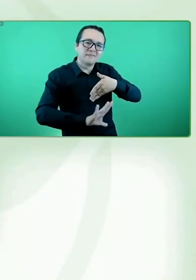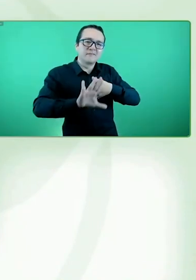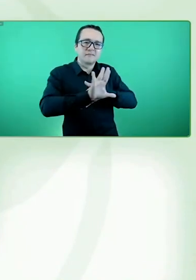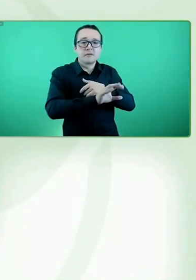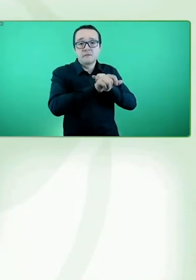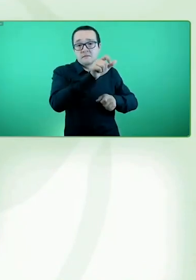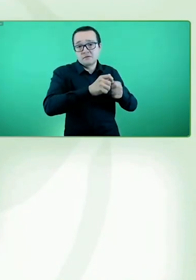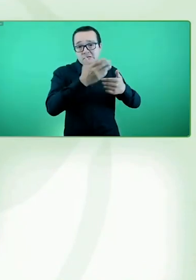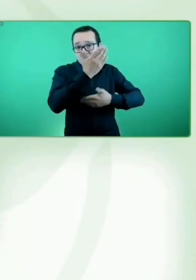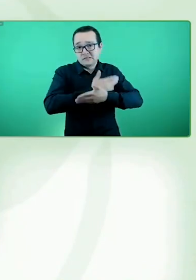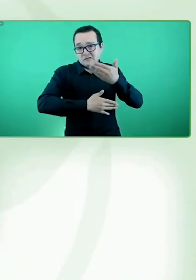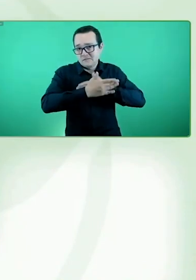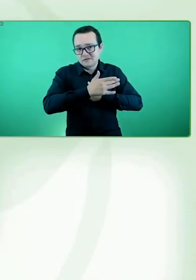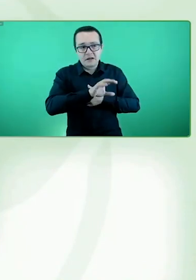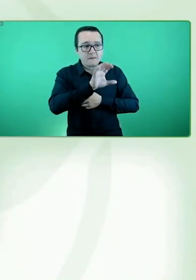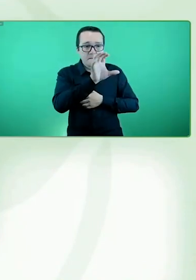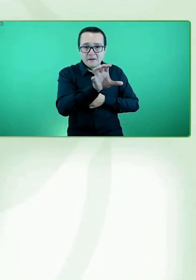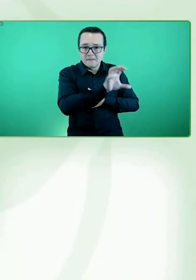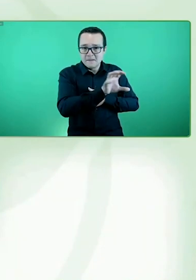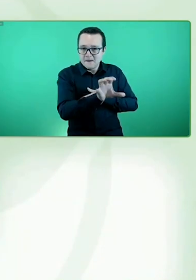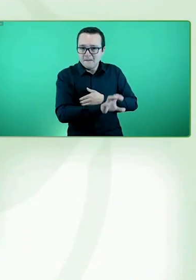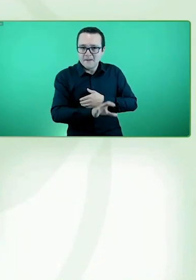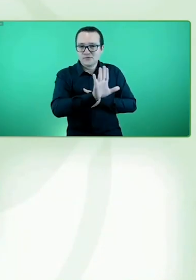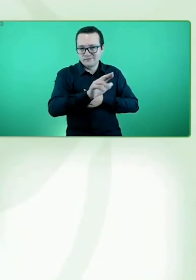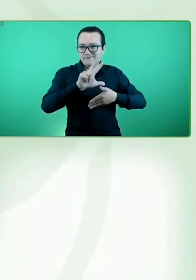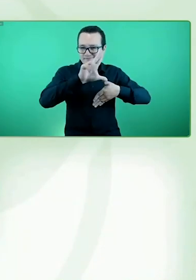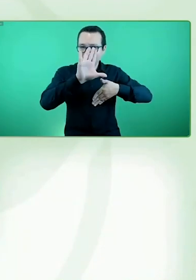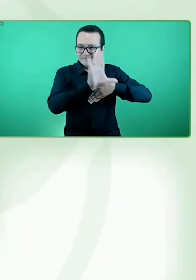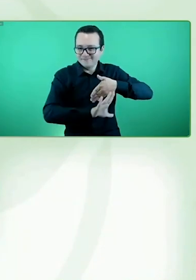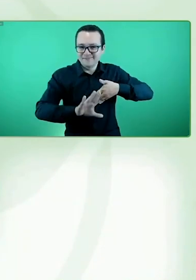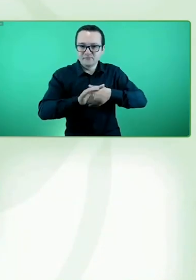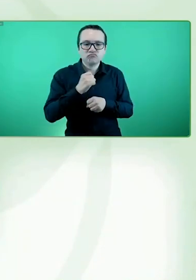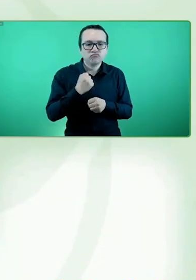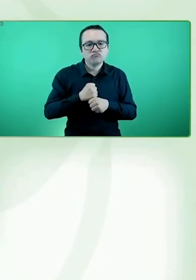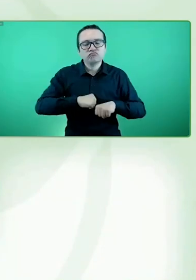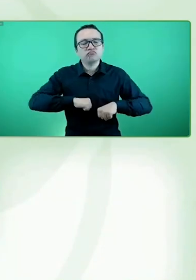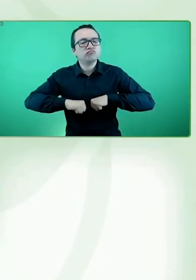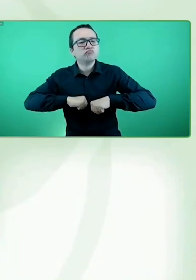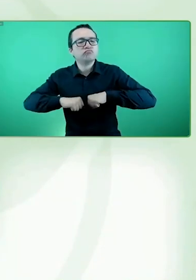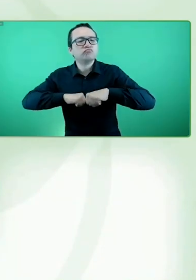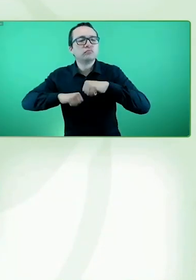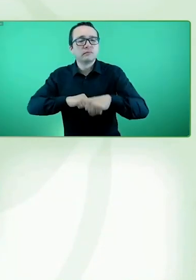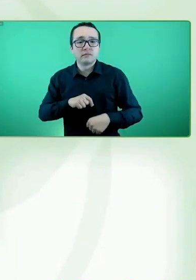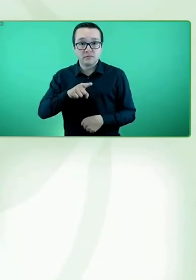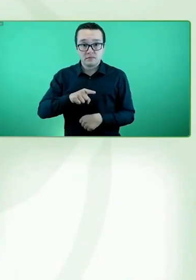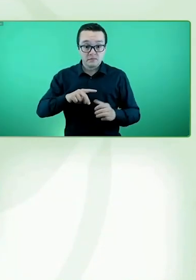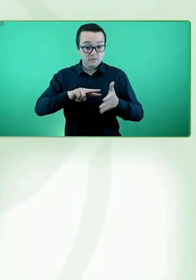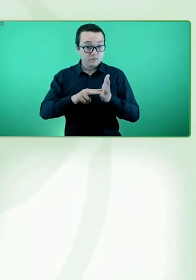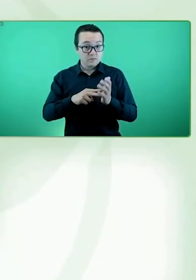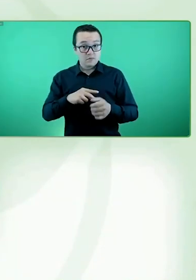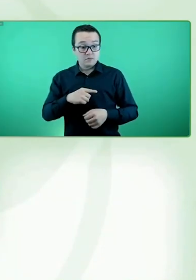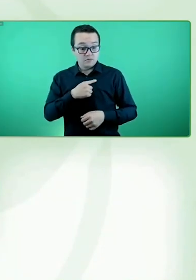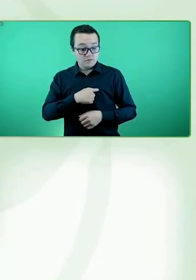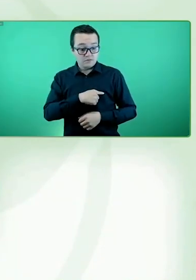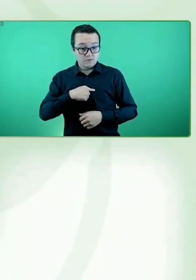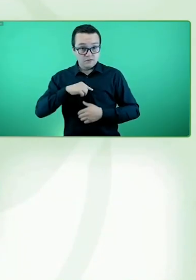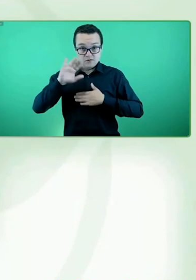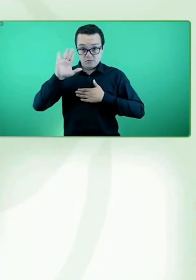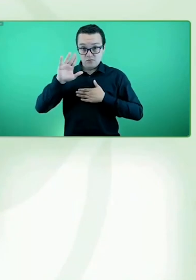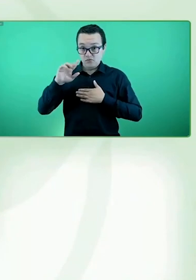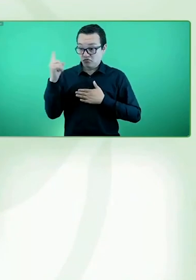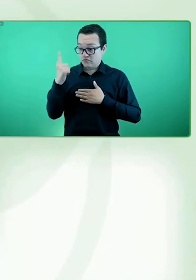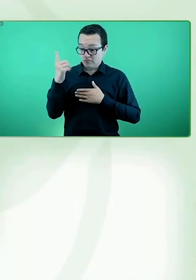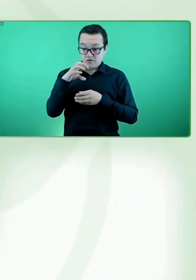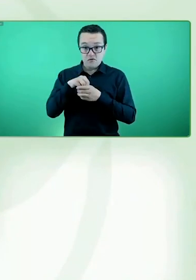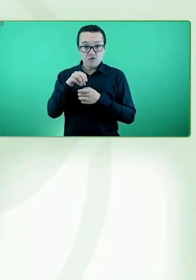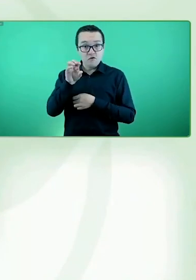conforman la región latinoamericana. Y ese compromiso no se manifiesta solo en FOAL. Seguro que en otras